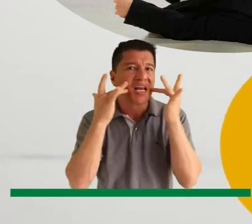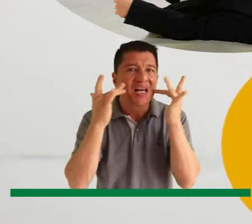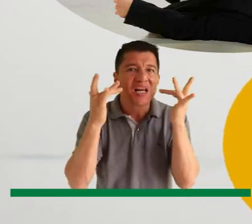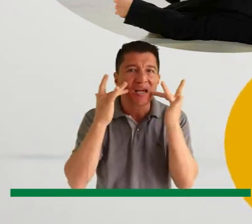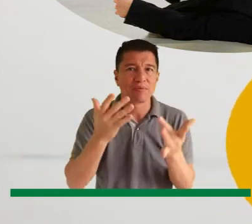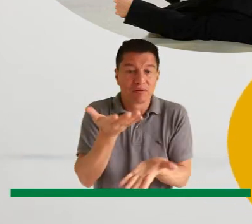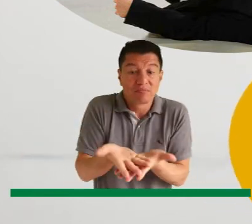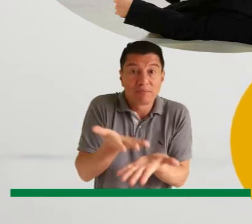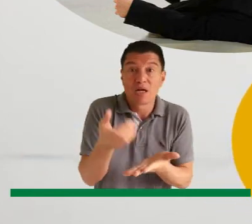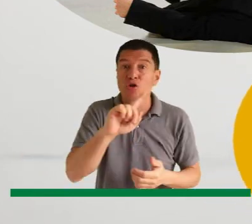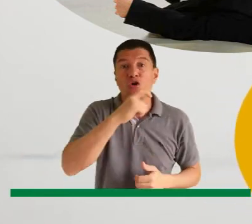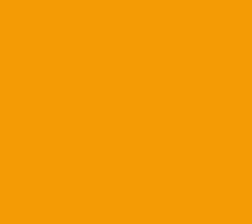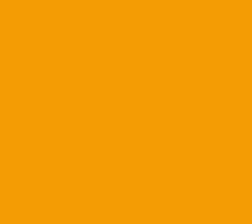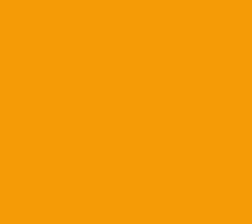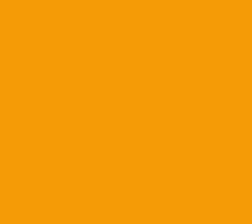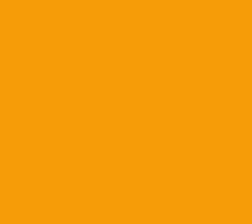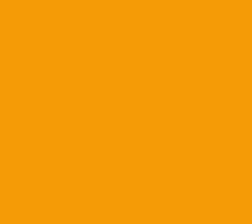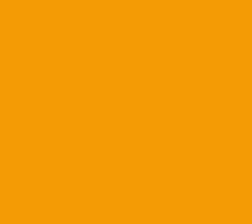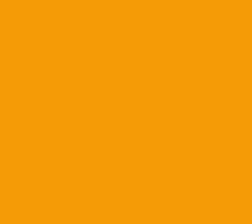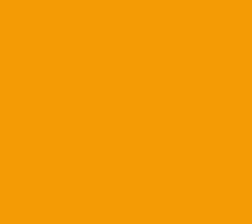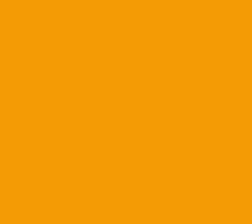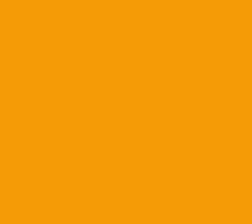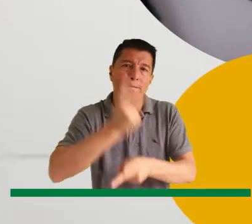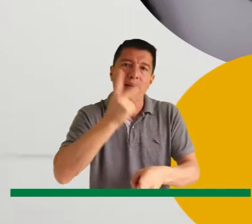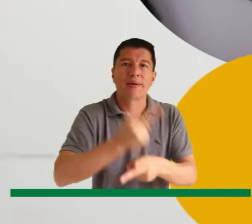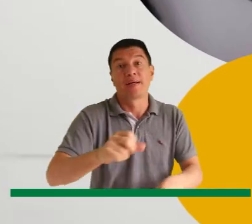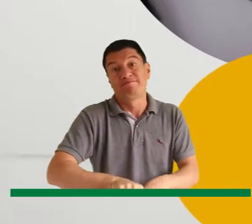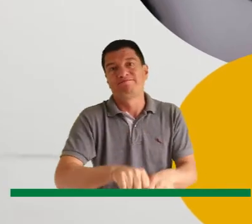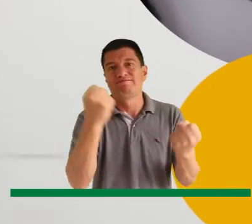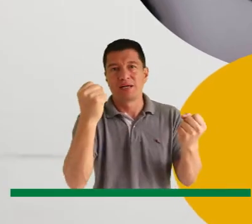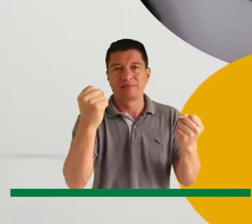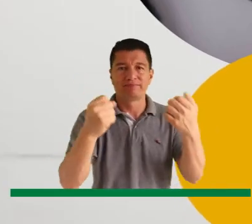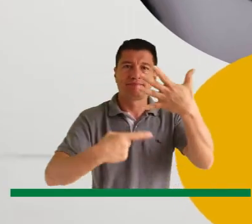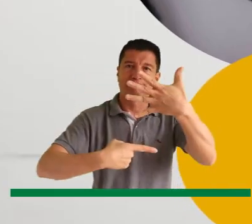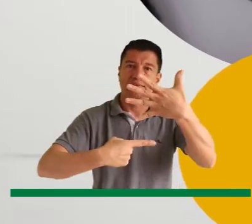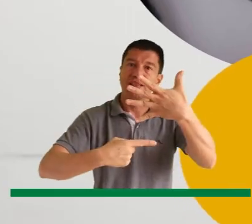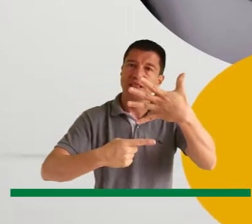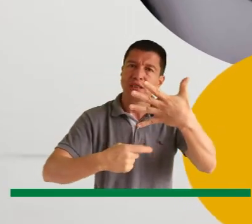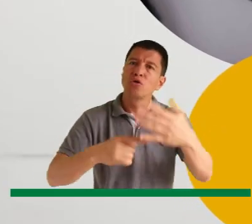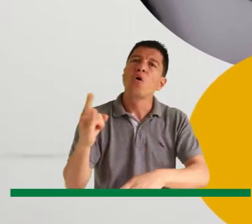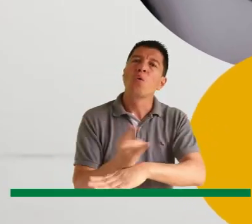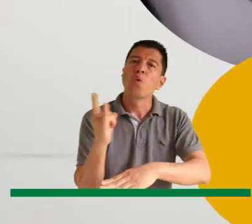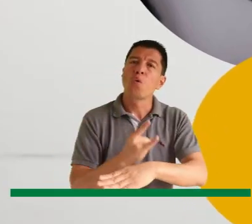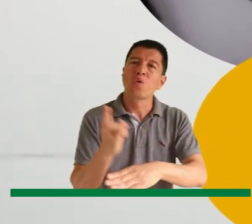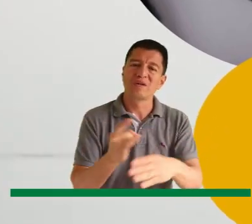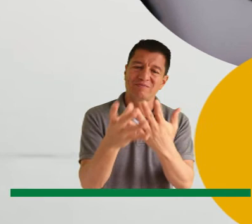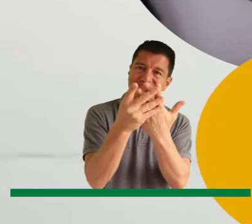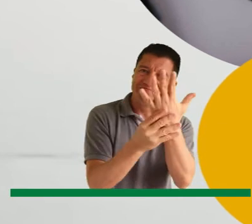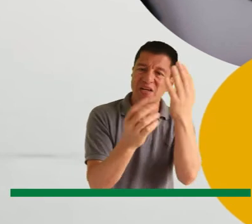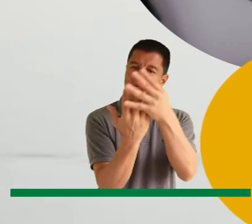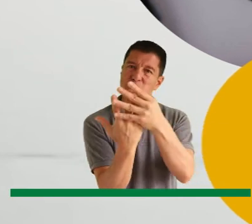estén en movimiento. Sexto, utiliza guantes y equipos de protección pertinentes para realizar